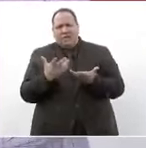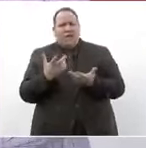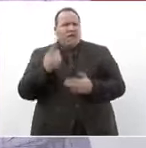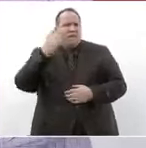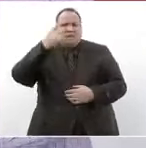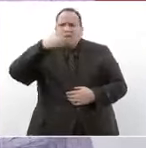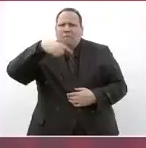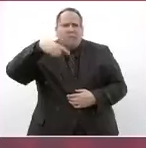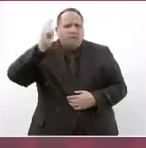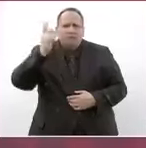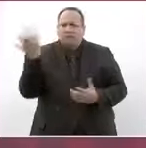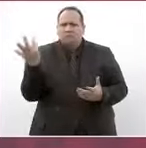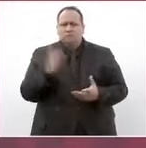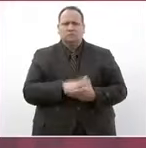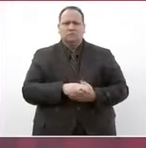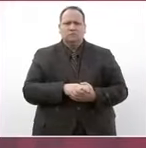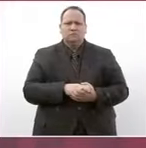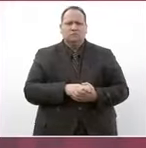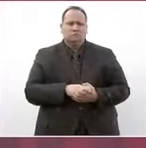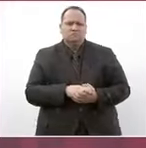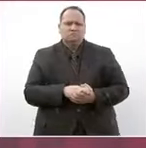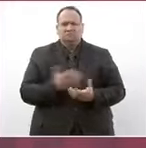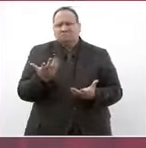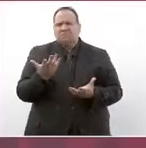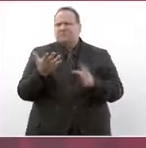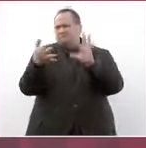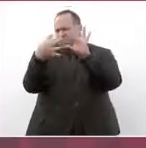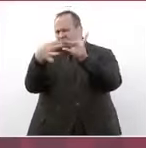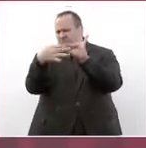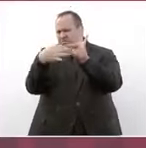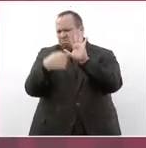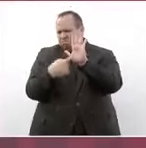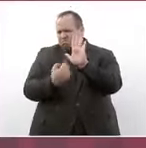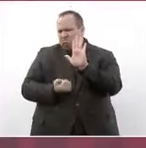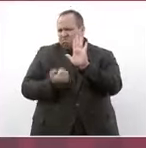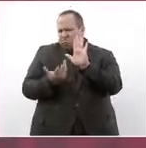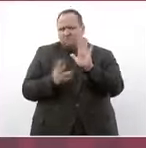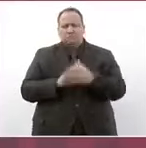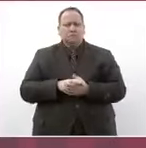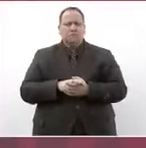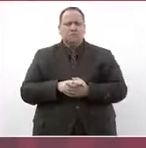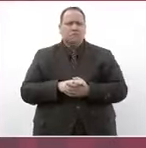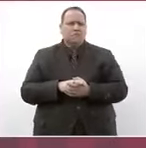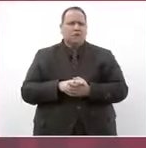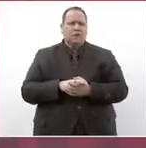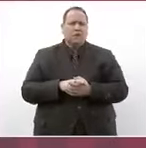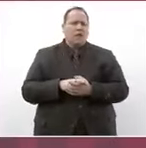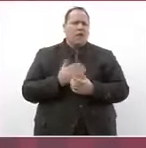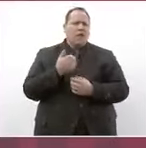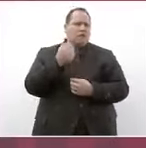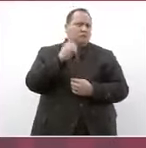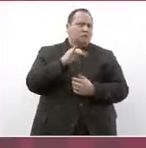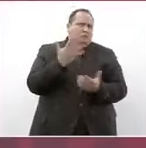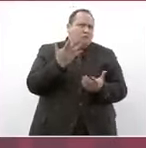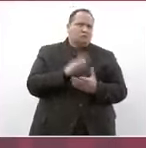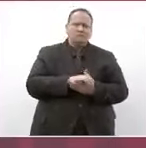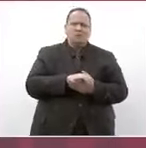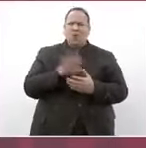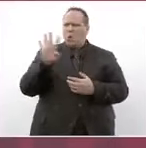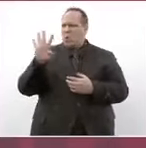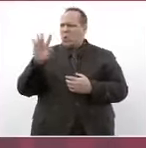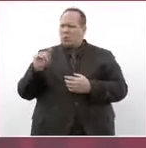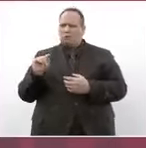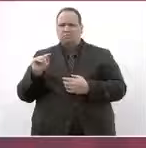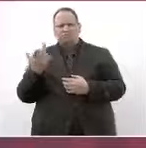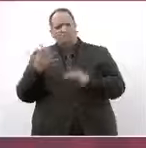sencillo de explicar es una fórmula muy